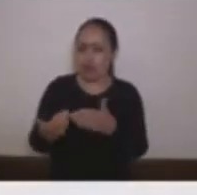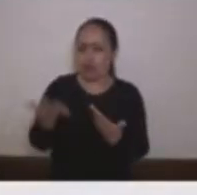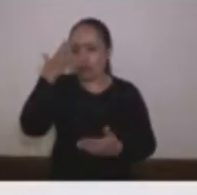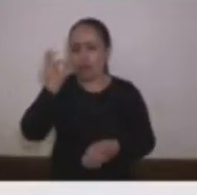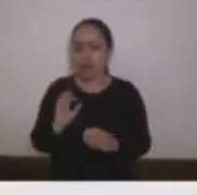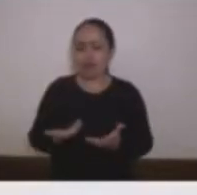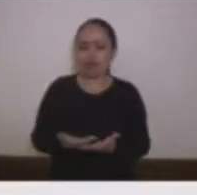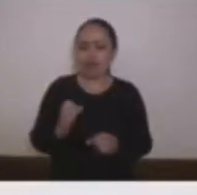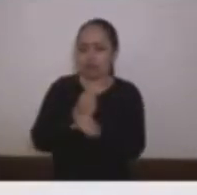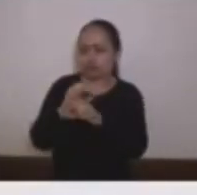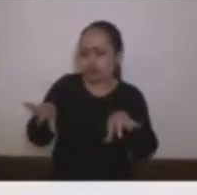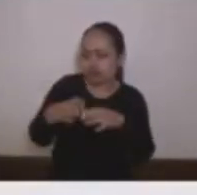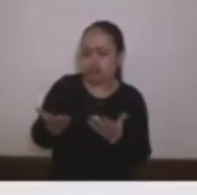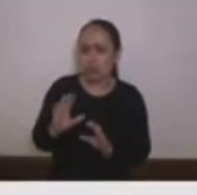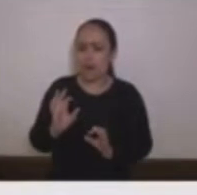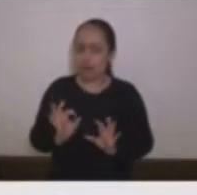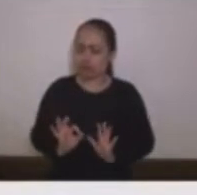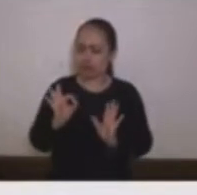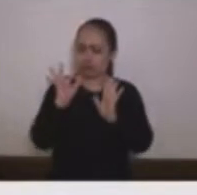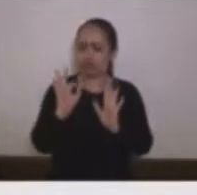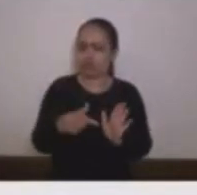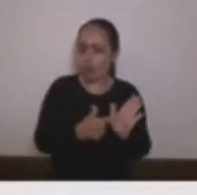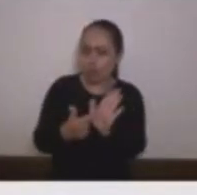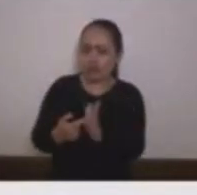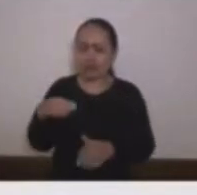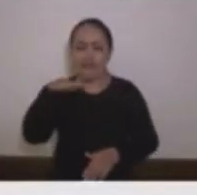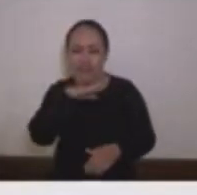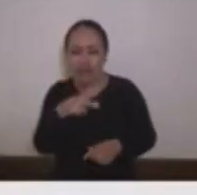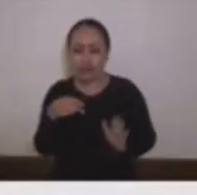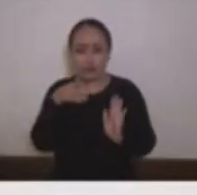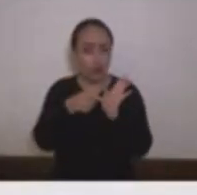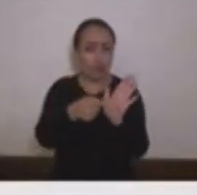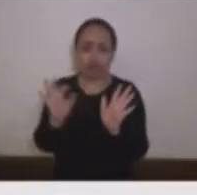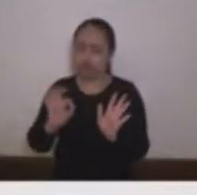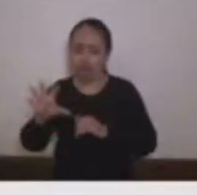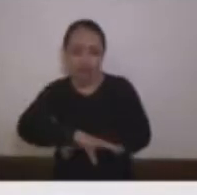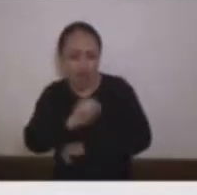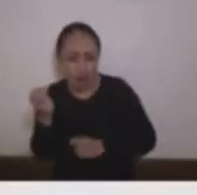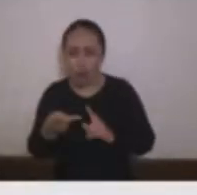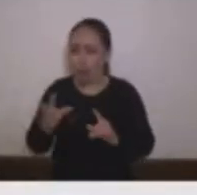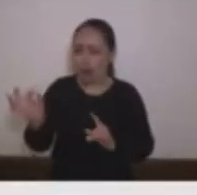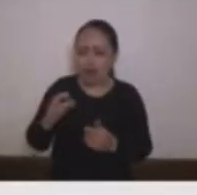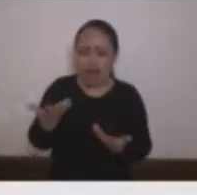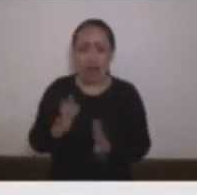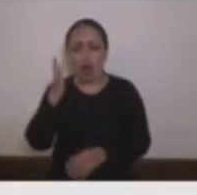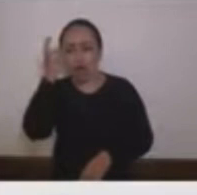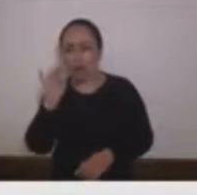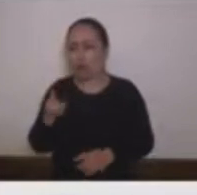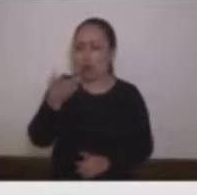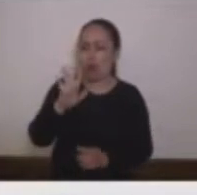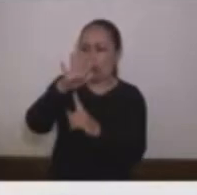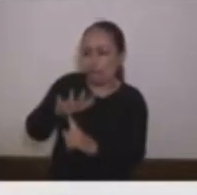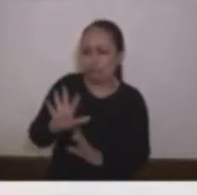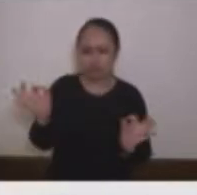hacer demostraciones de dignidad, sin mentir, sin robar, sin estar detrás de puestos y contratos, sino tratando de hacer